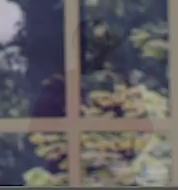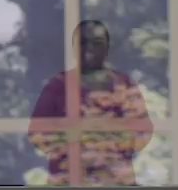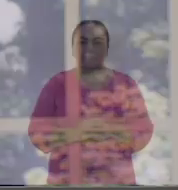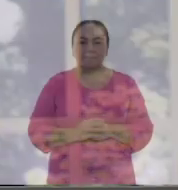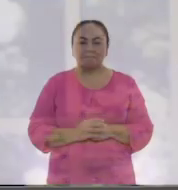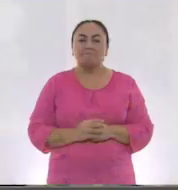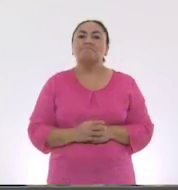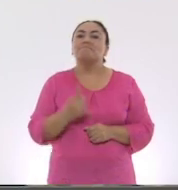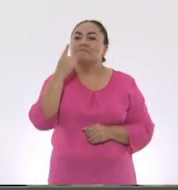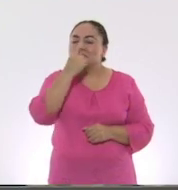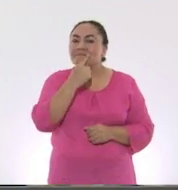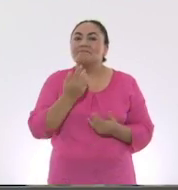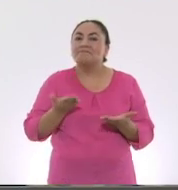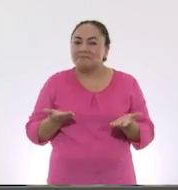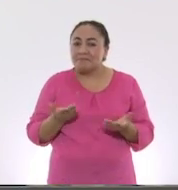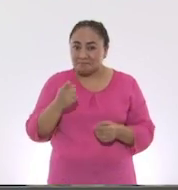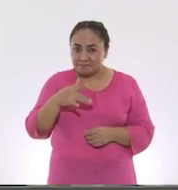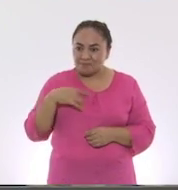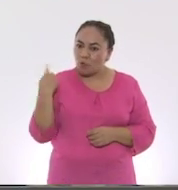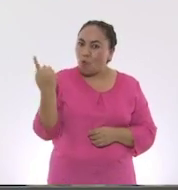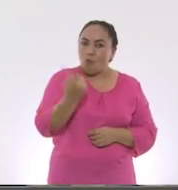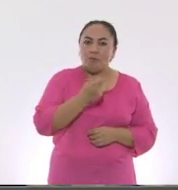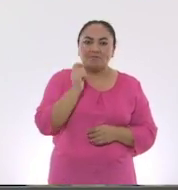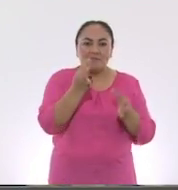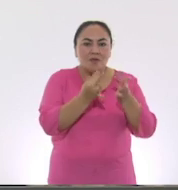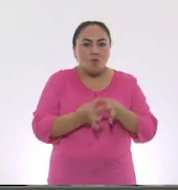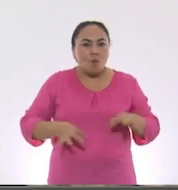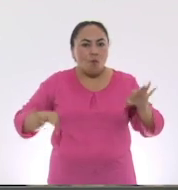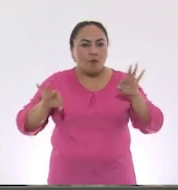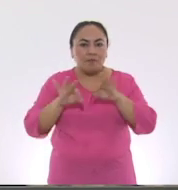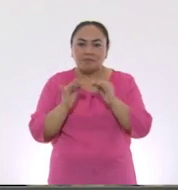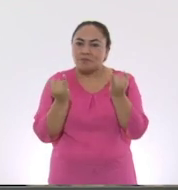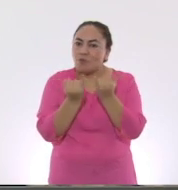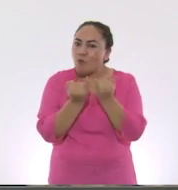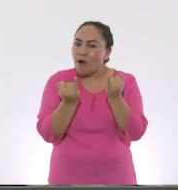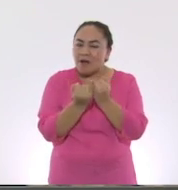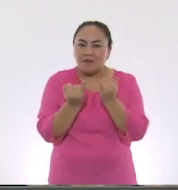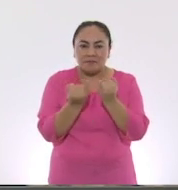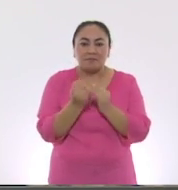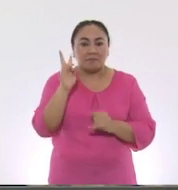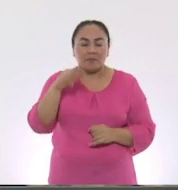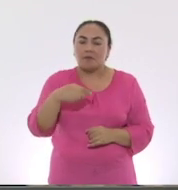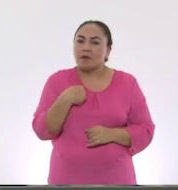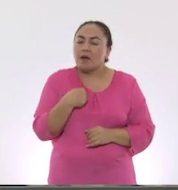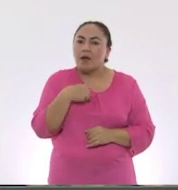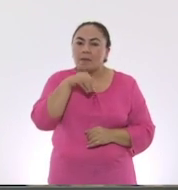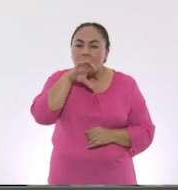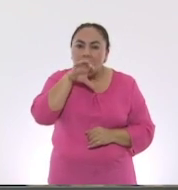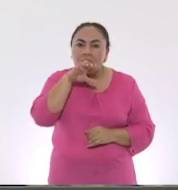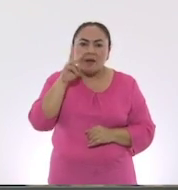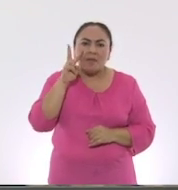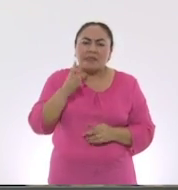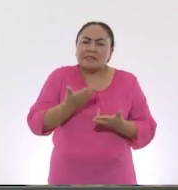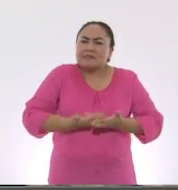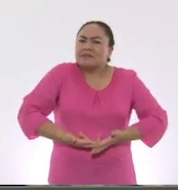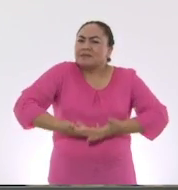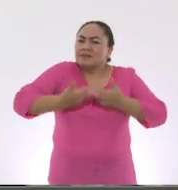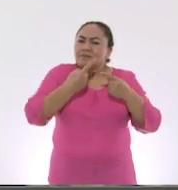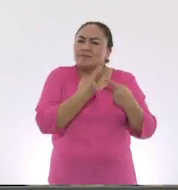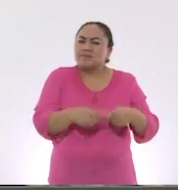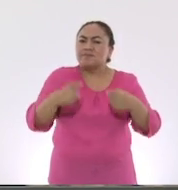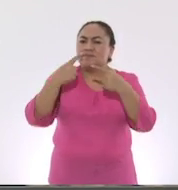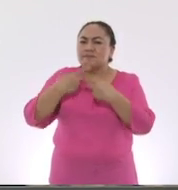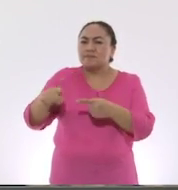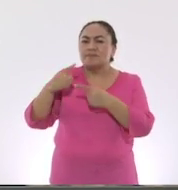¿Qué les pareció? Todos somos importantes. La verdad, yo sigo muy sorprendida de la riqueza y diversidad cultural de la gente de